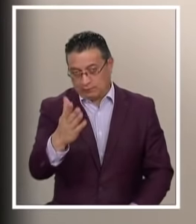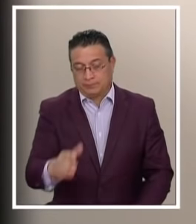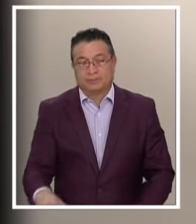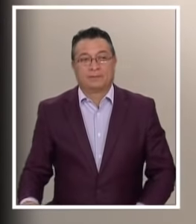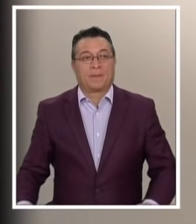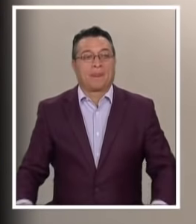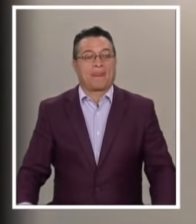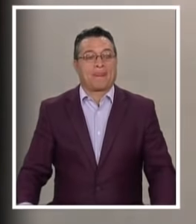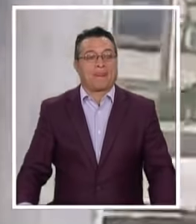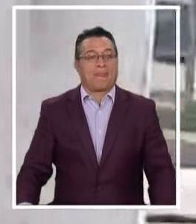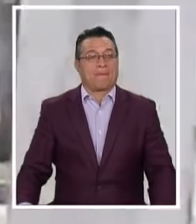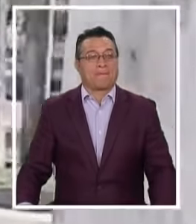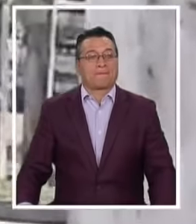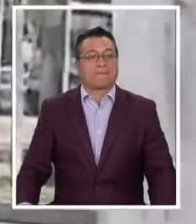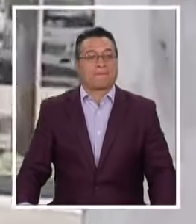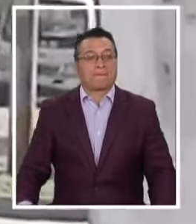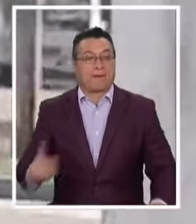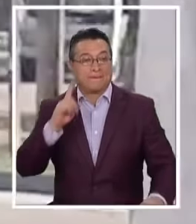nota